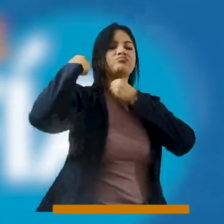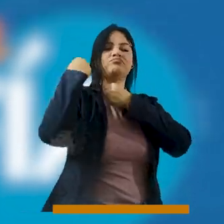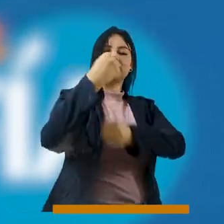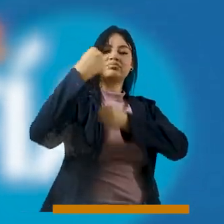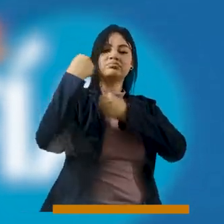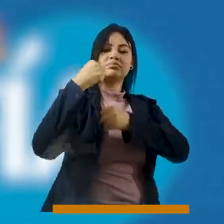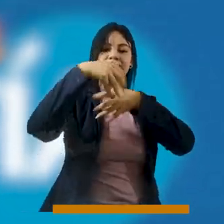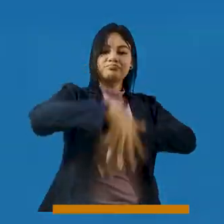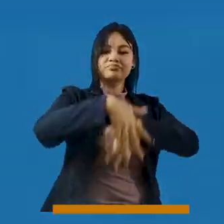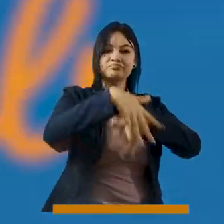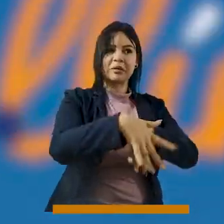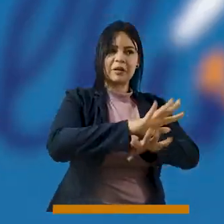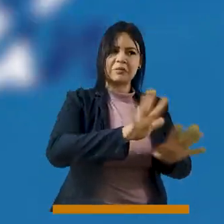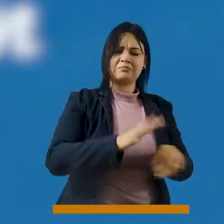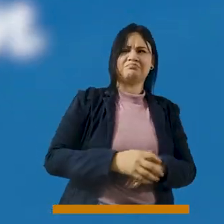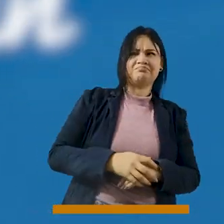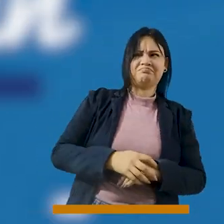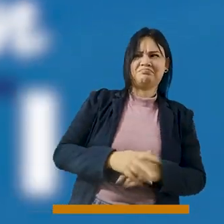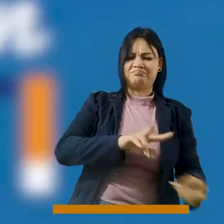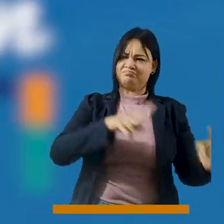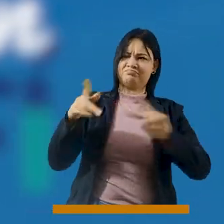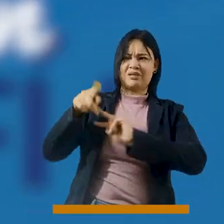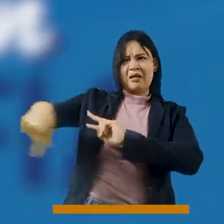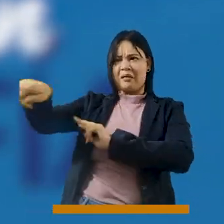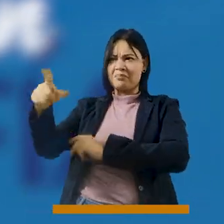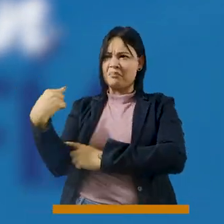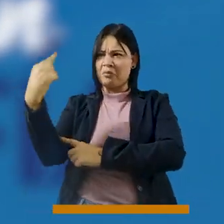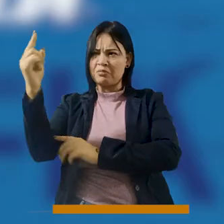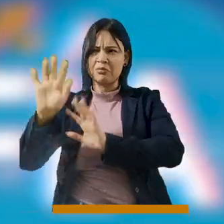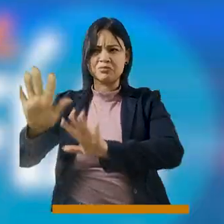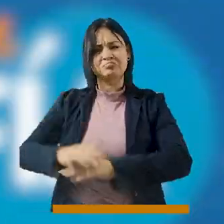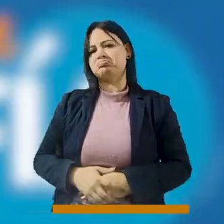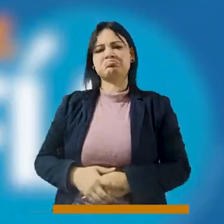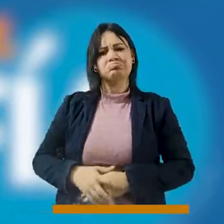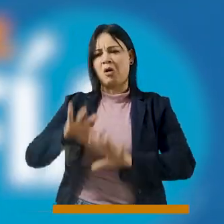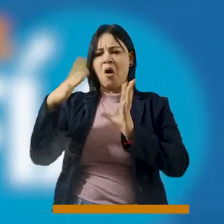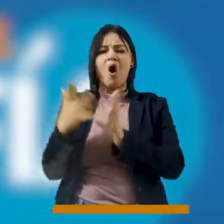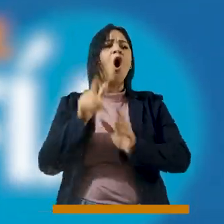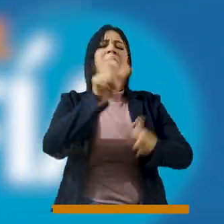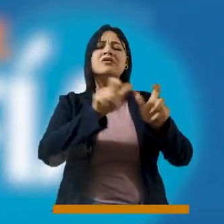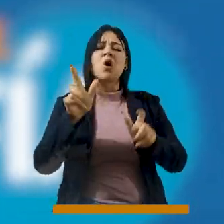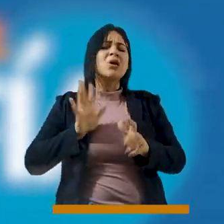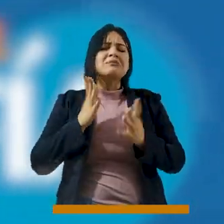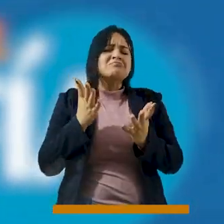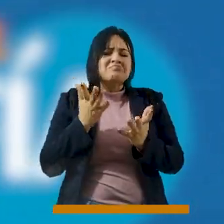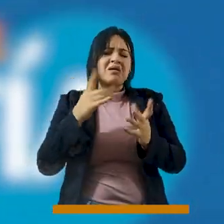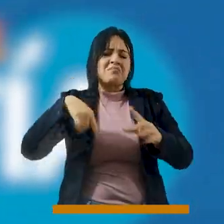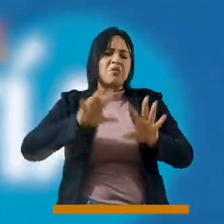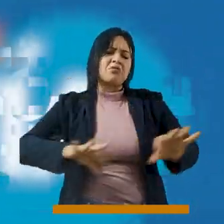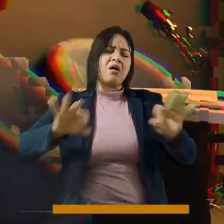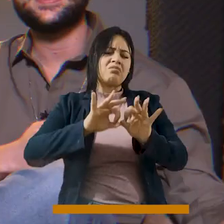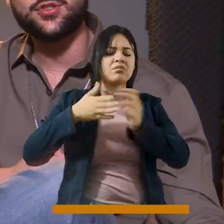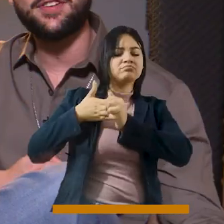en marchas y muchas cosas, pero nunca sentíamos que eso traducía algo en el mundo público. Y personajes como Uri, si muchos de nosotros, que